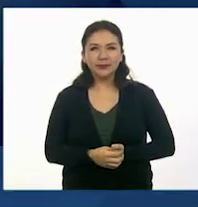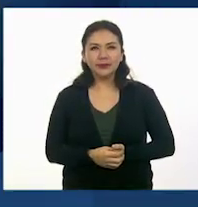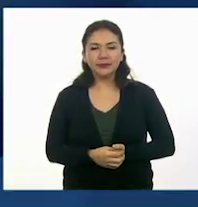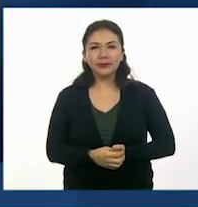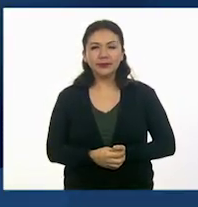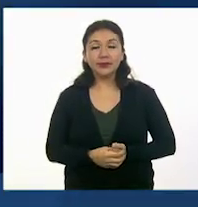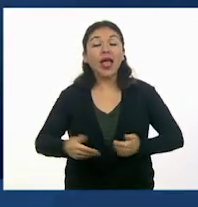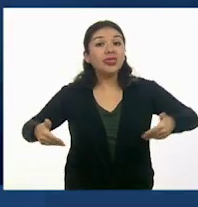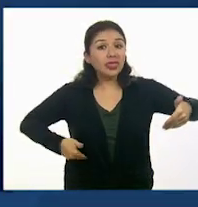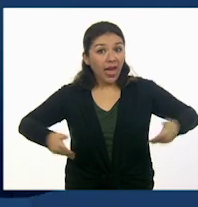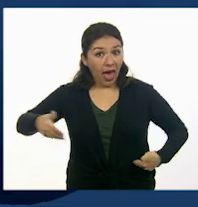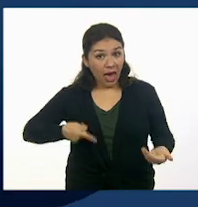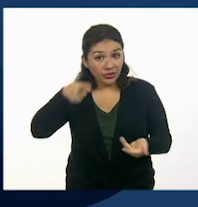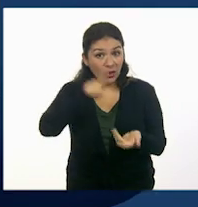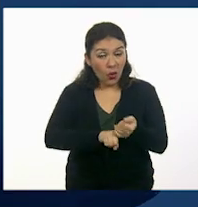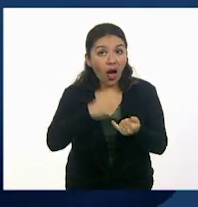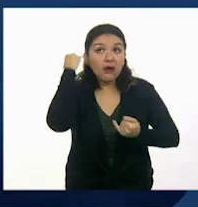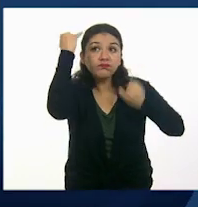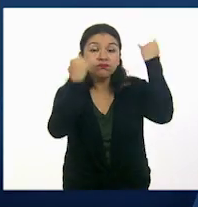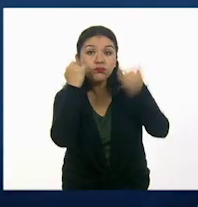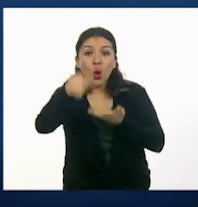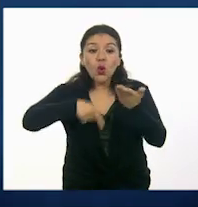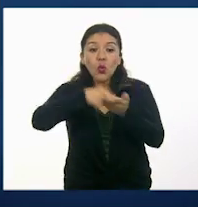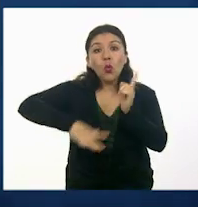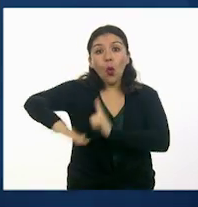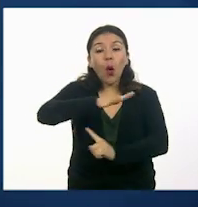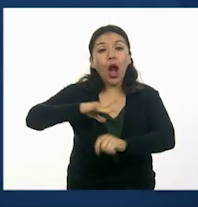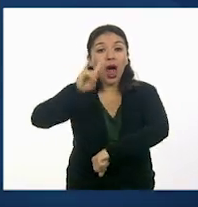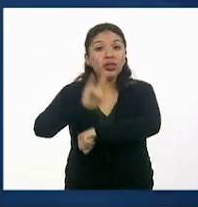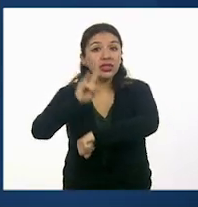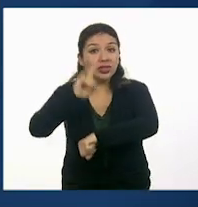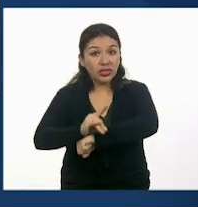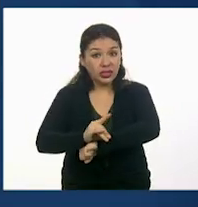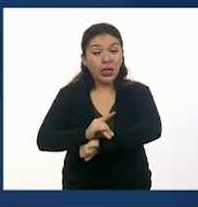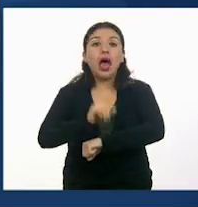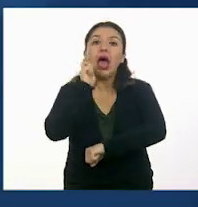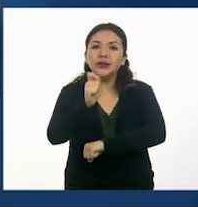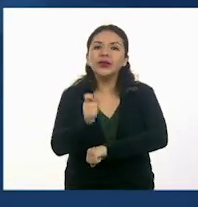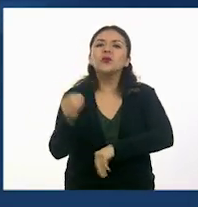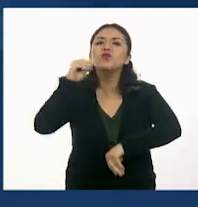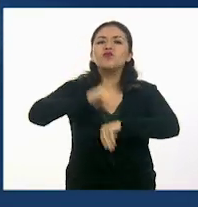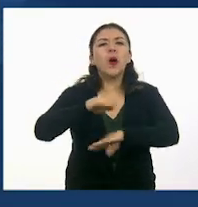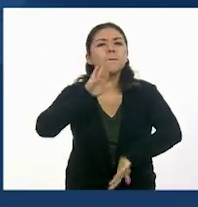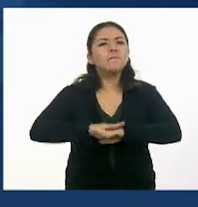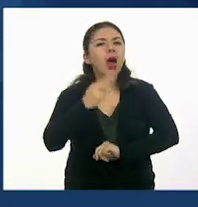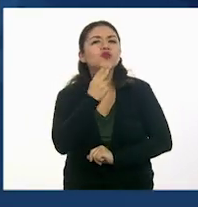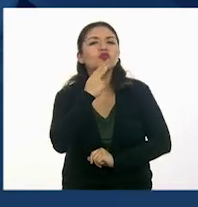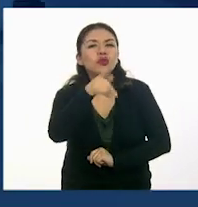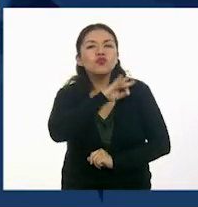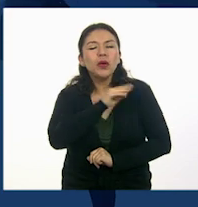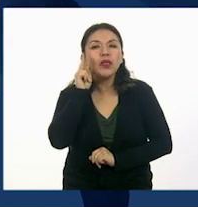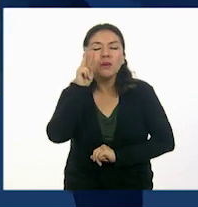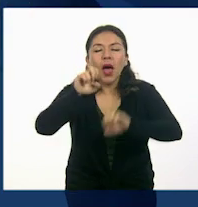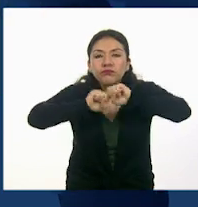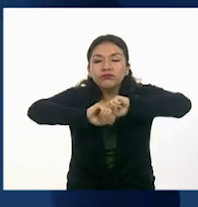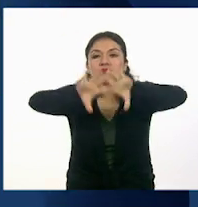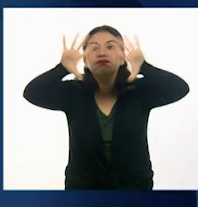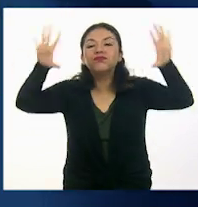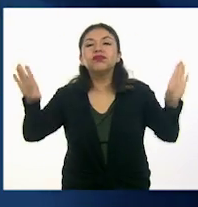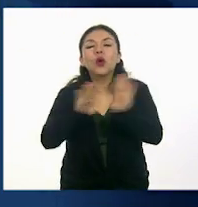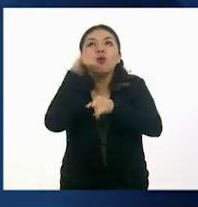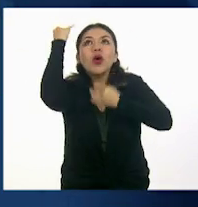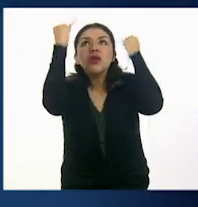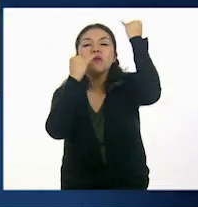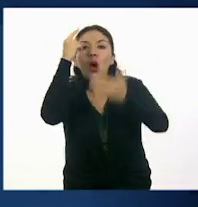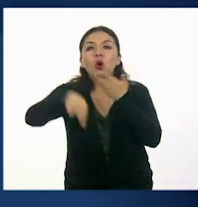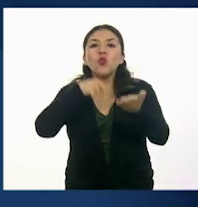En el teatro, la creación de un espacio ficticio en el escenario es un recurso que nos permite visualizar el espacio imaginario